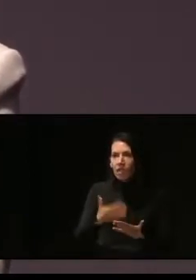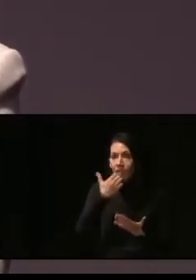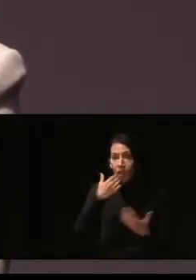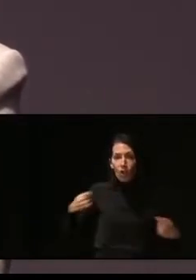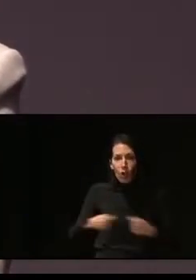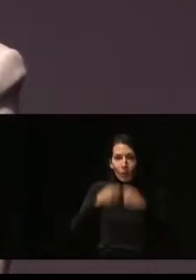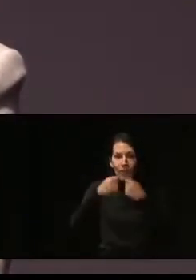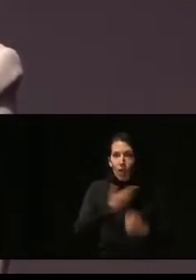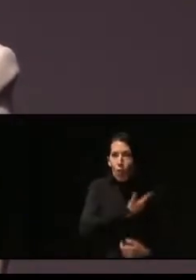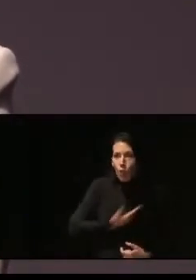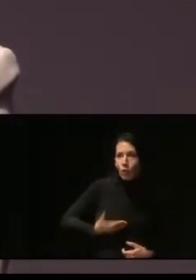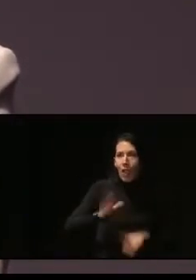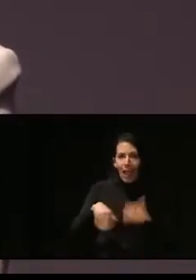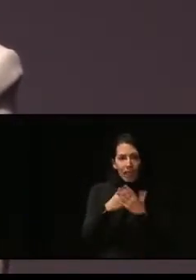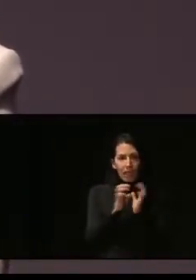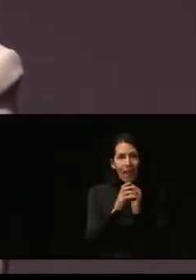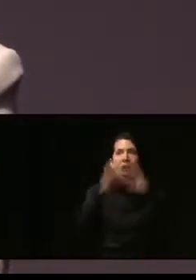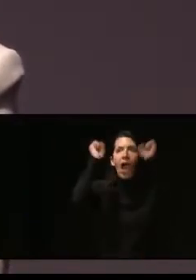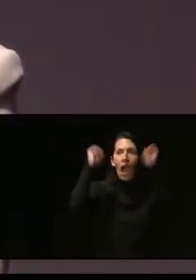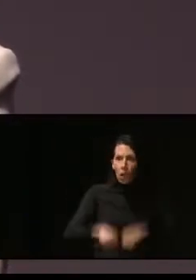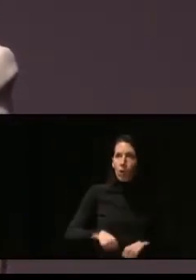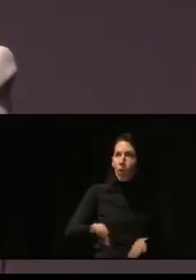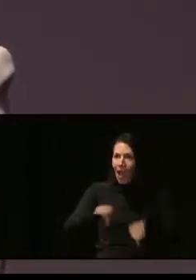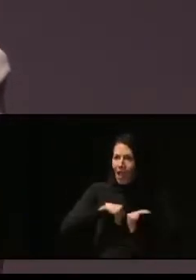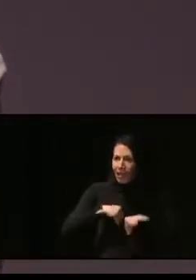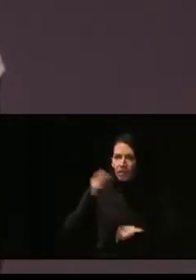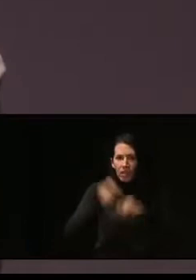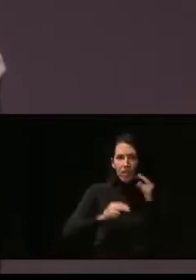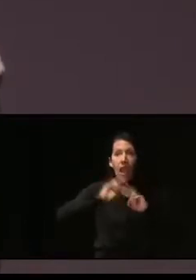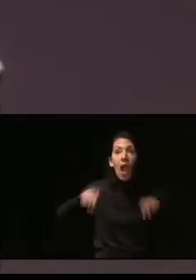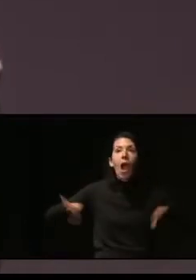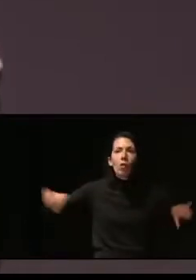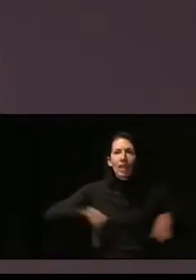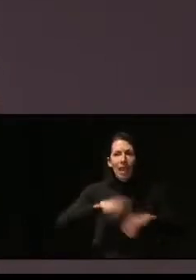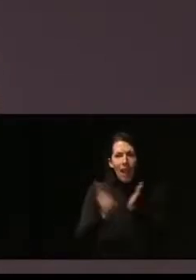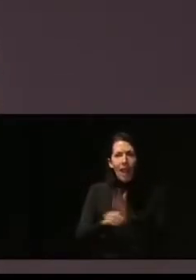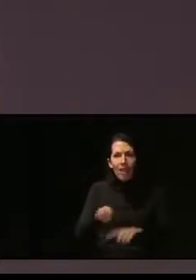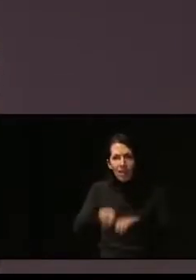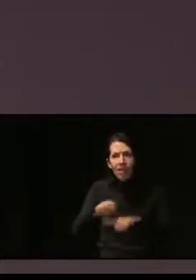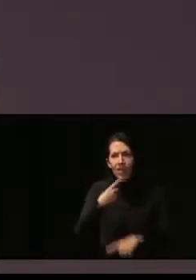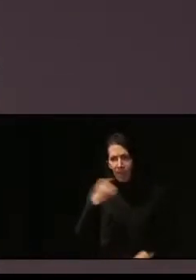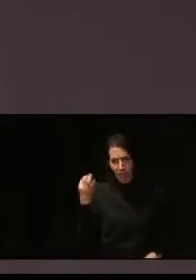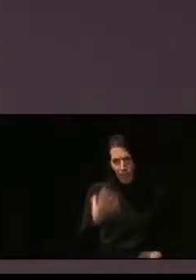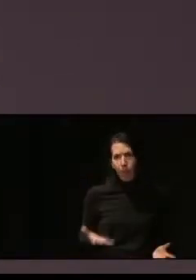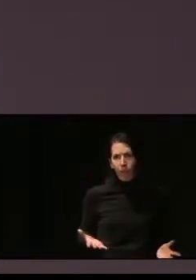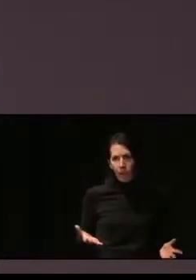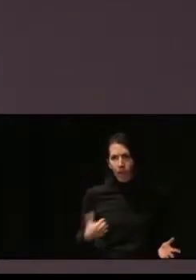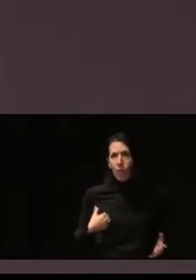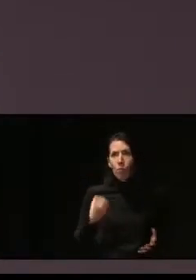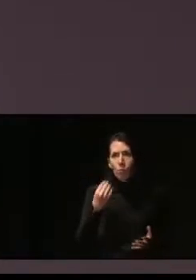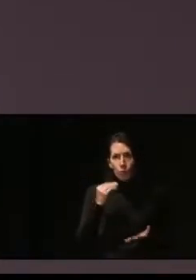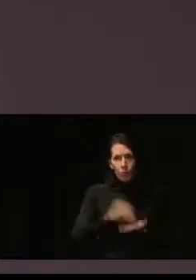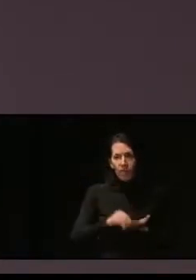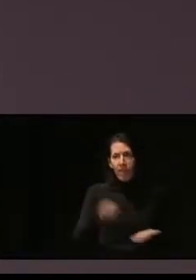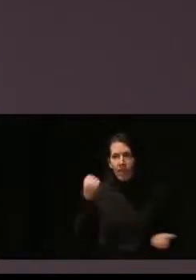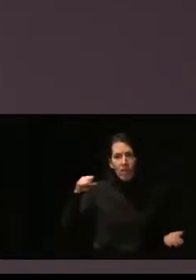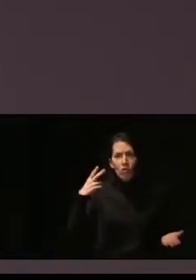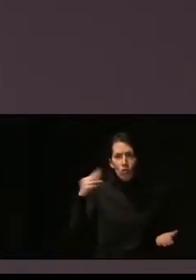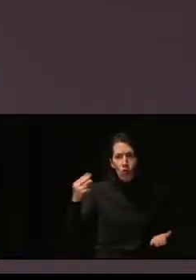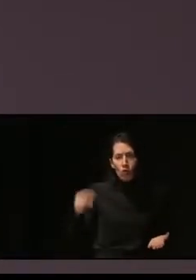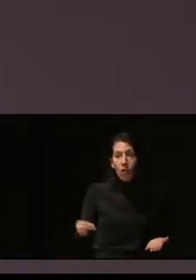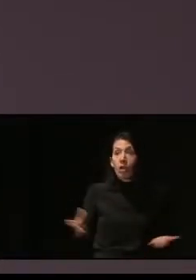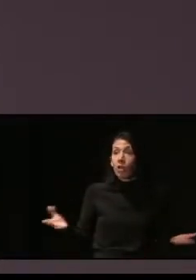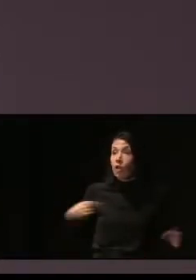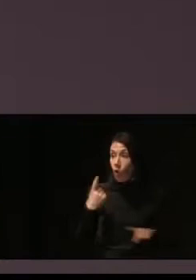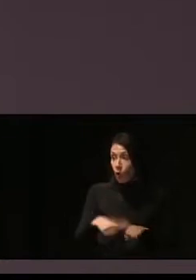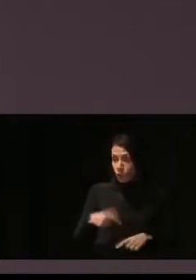comunidad de propietarios se ponga de acuerdo y quiera hacer esas obras, aunque la ley diga que son obligatorias. Entonces, bueno, todo lo que esté en nuestra